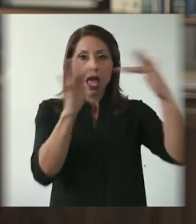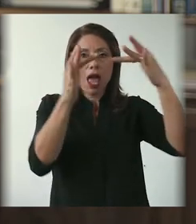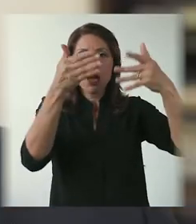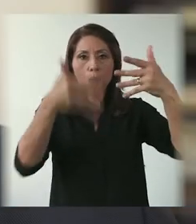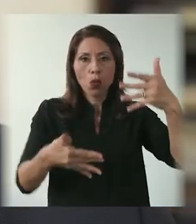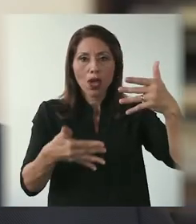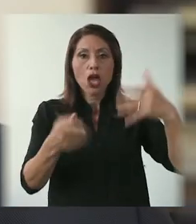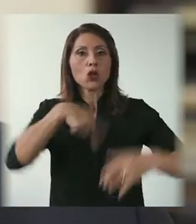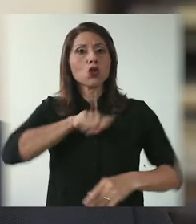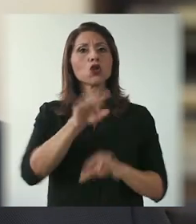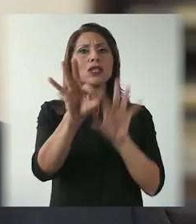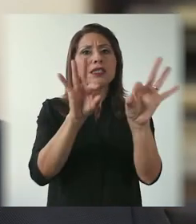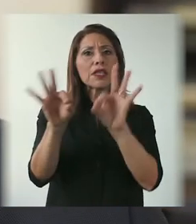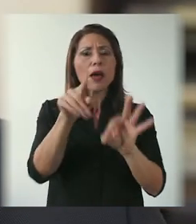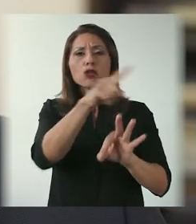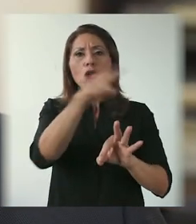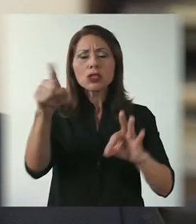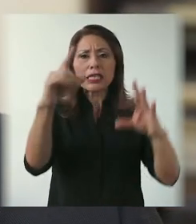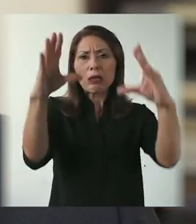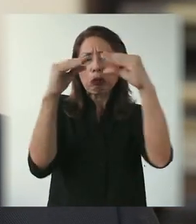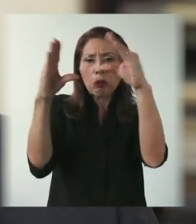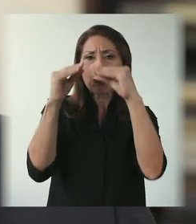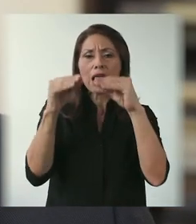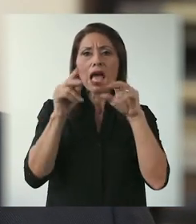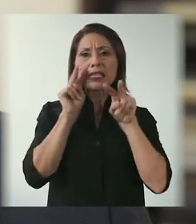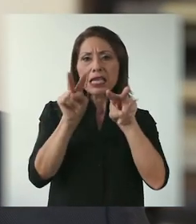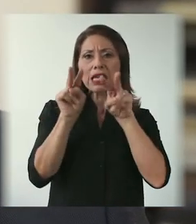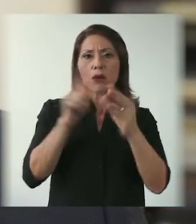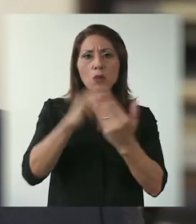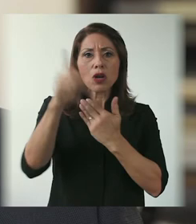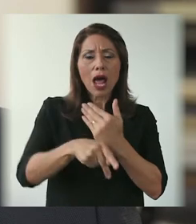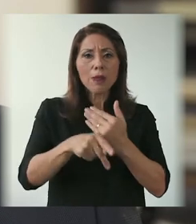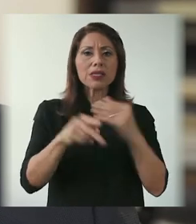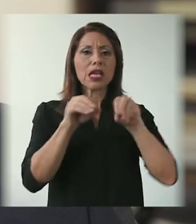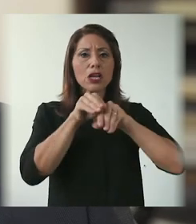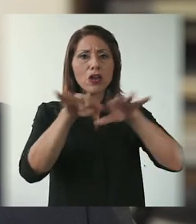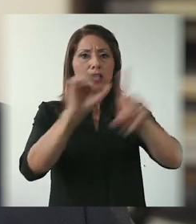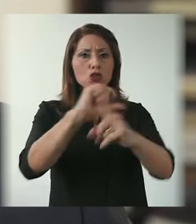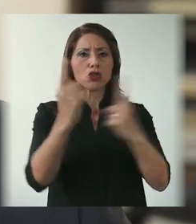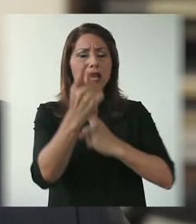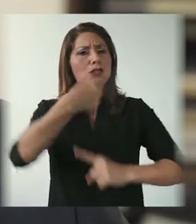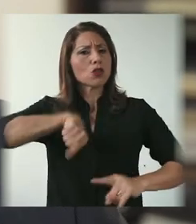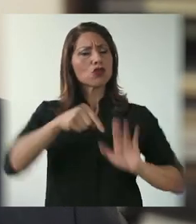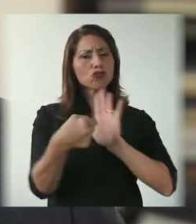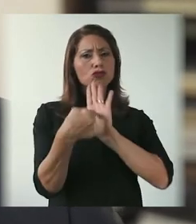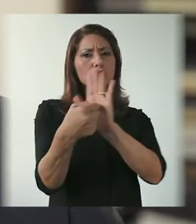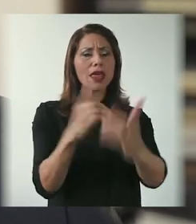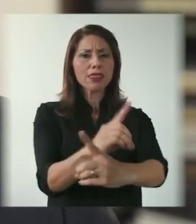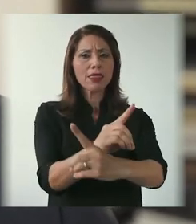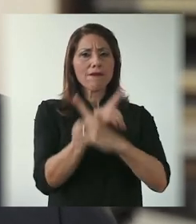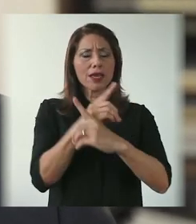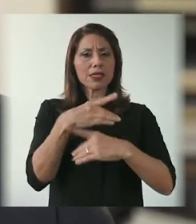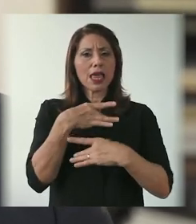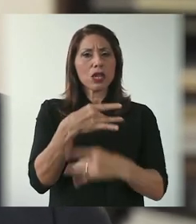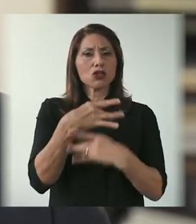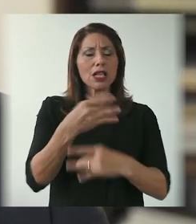del espectro. Les invitamos a informarse, a seguir nuestros programas y redes sociales donde presentaremos una defensa de los intereses de